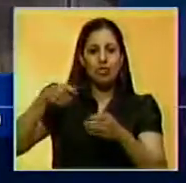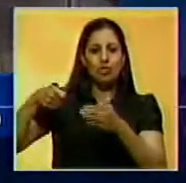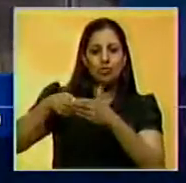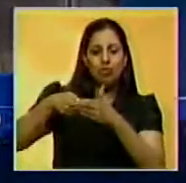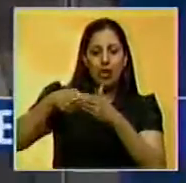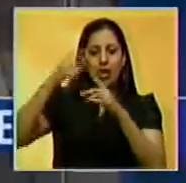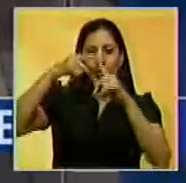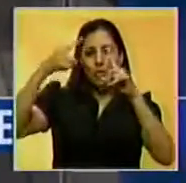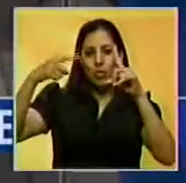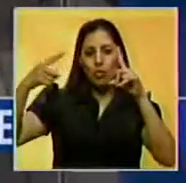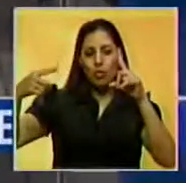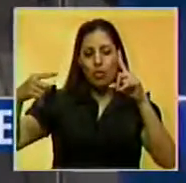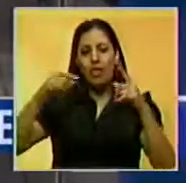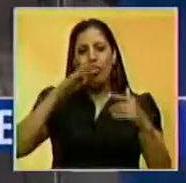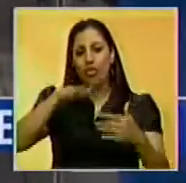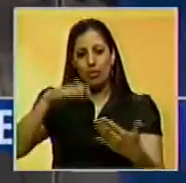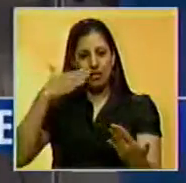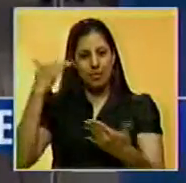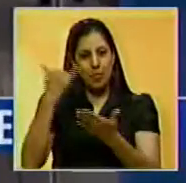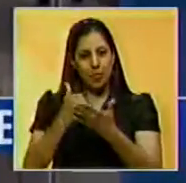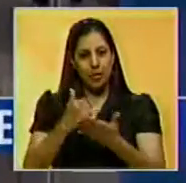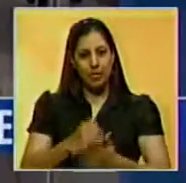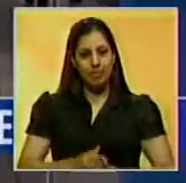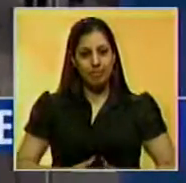sus primeras pruebas en la ciudad de Ebay.